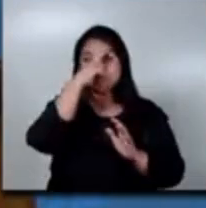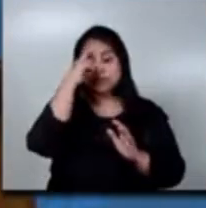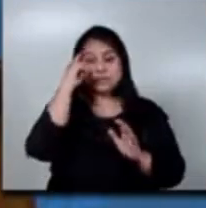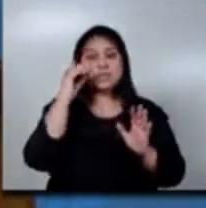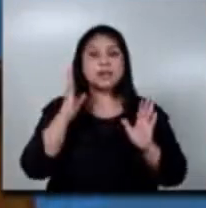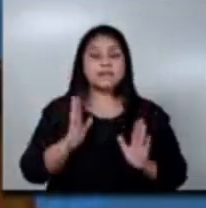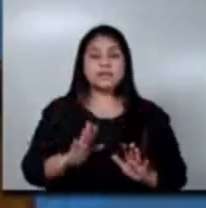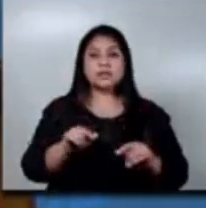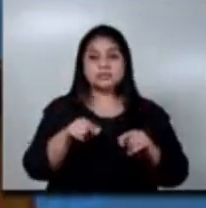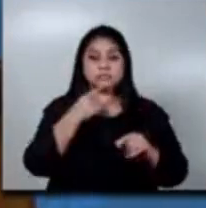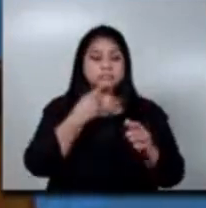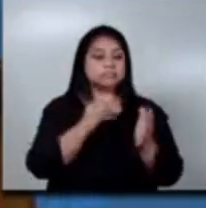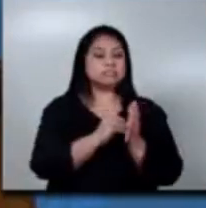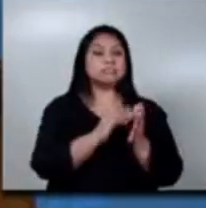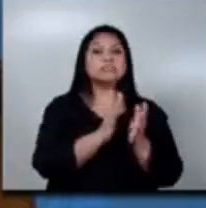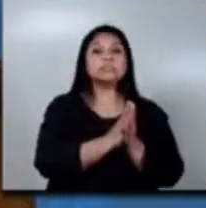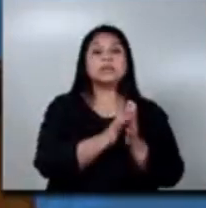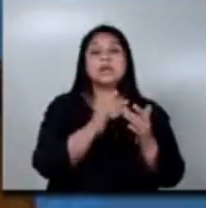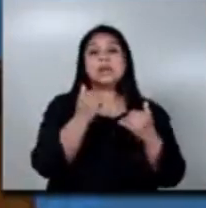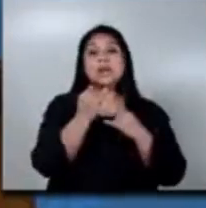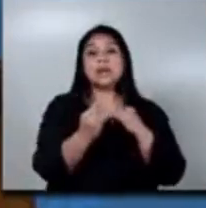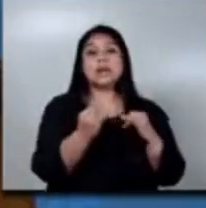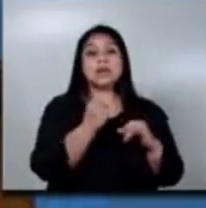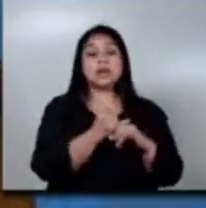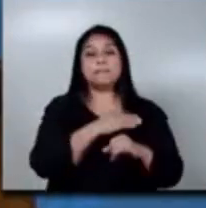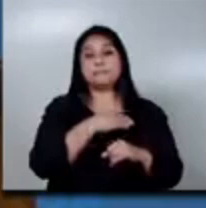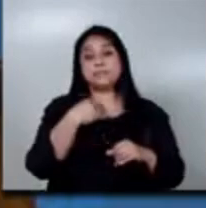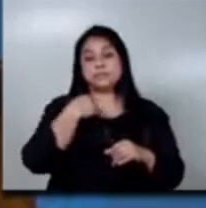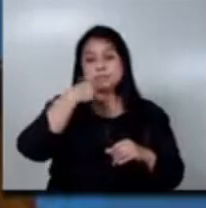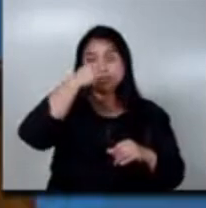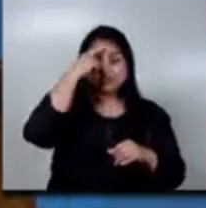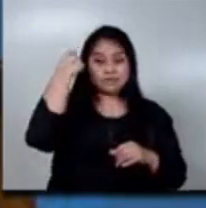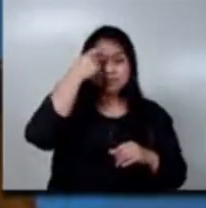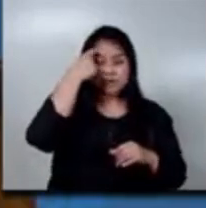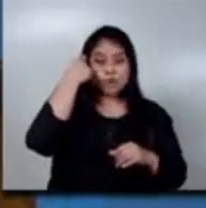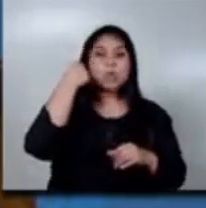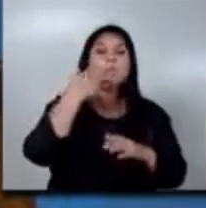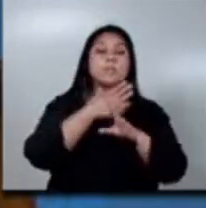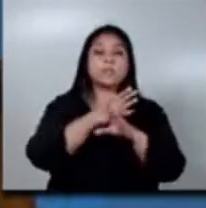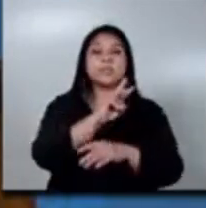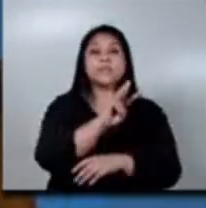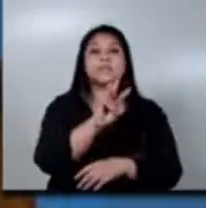disponible en la página web del Ministerio de Trabajo y Previsión Social www